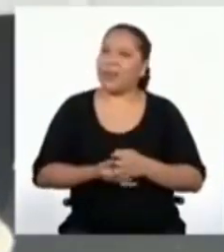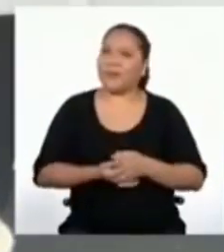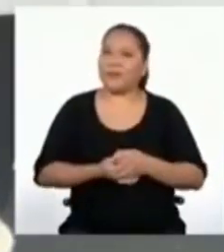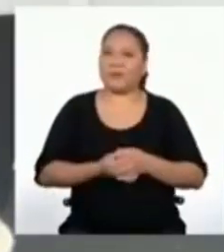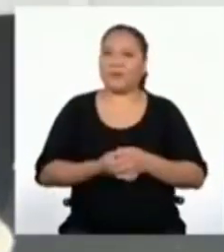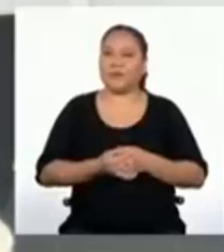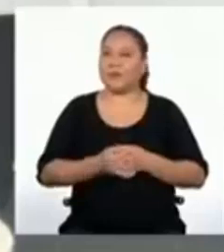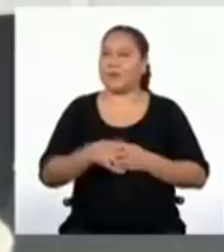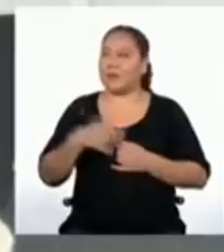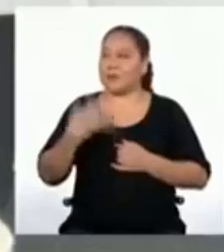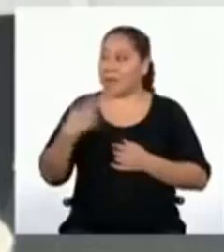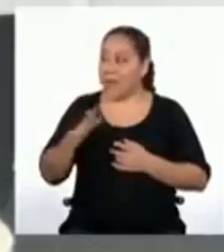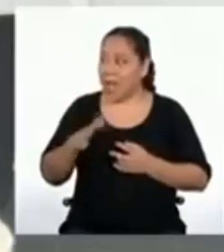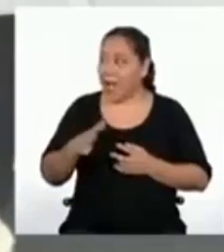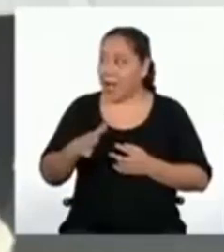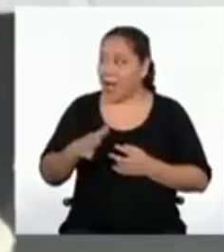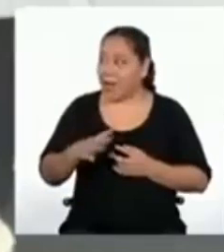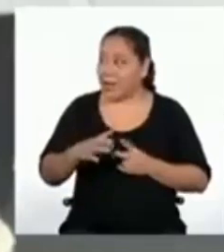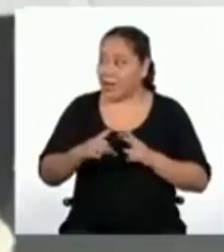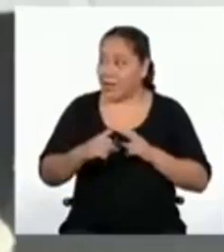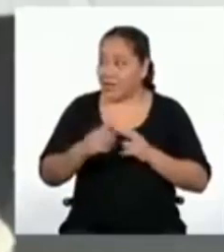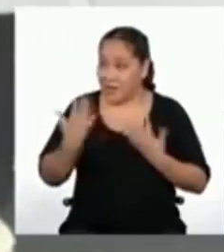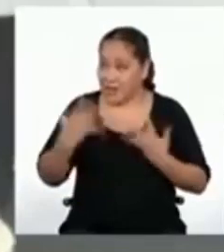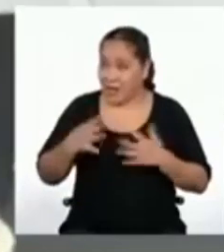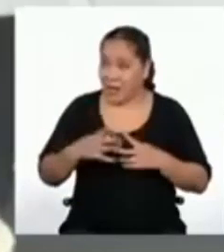Yaremis, ¿ya?